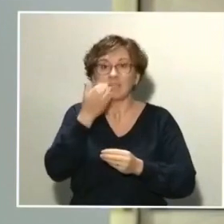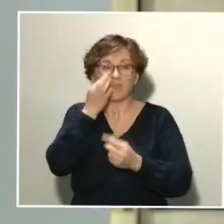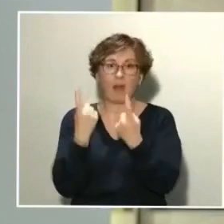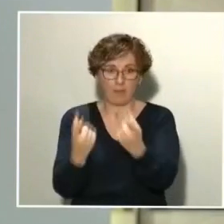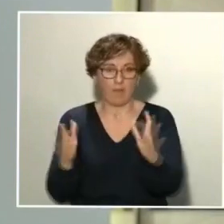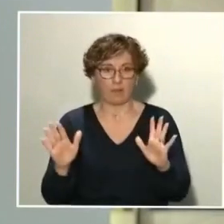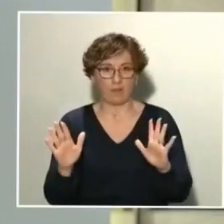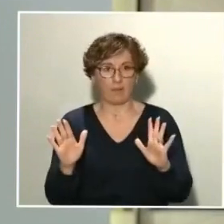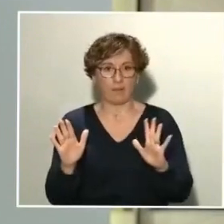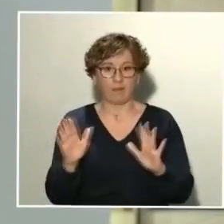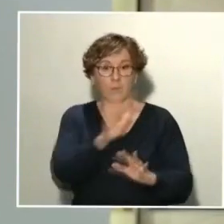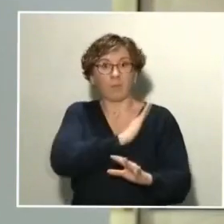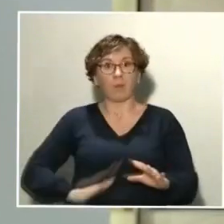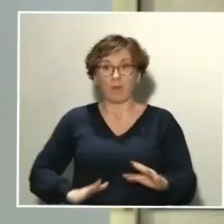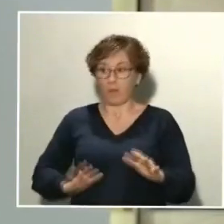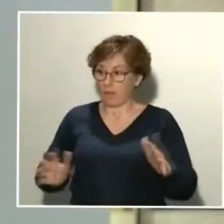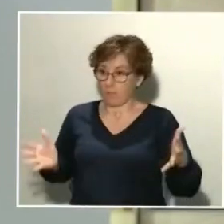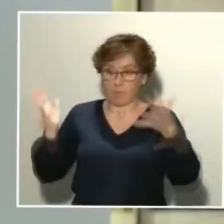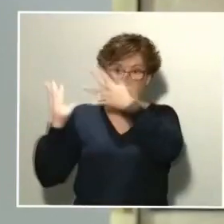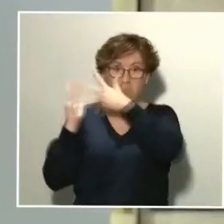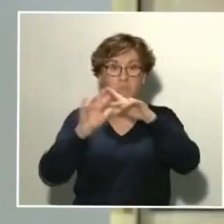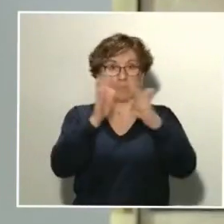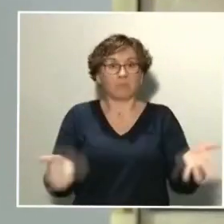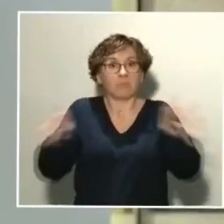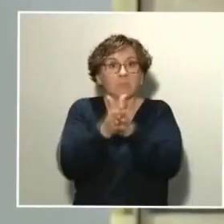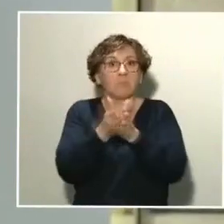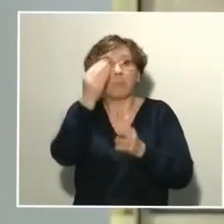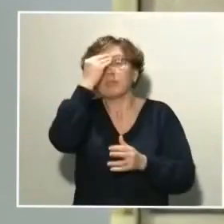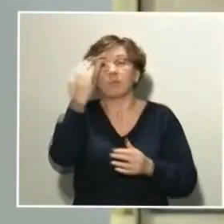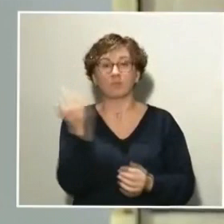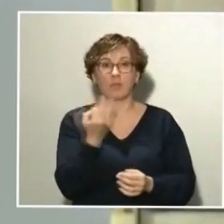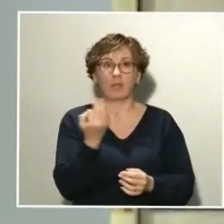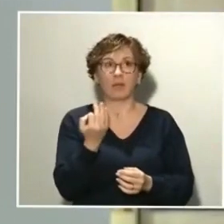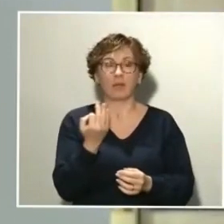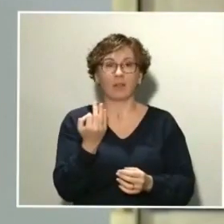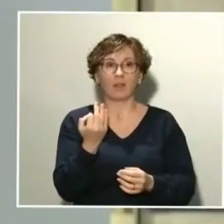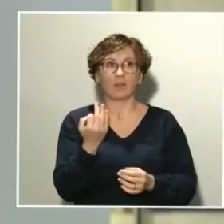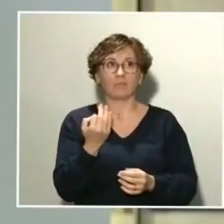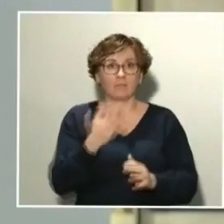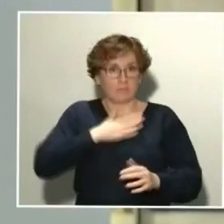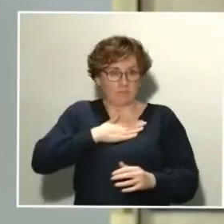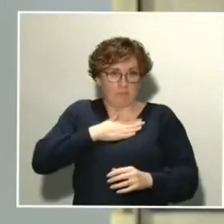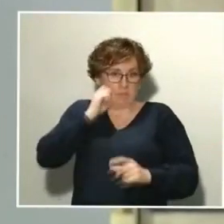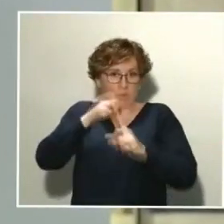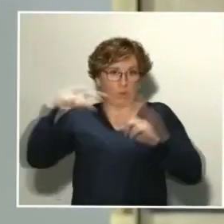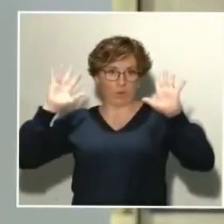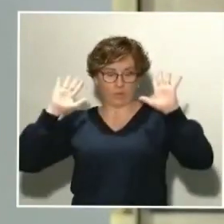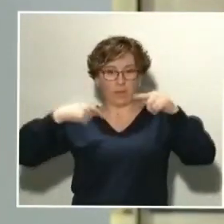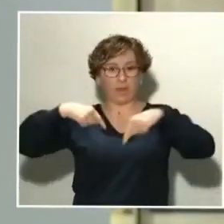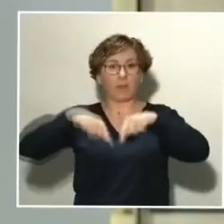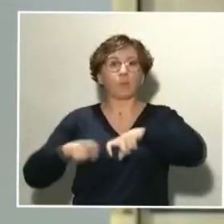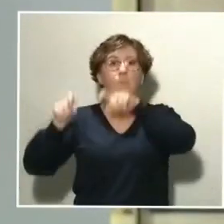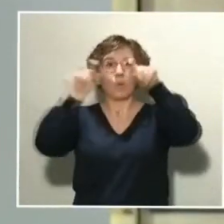balance que hacemos hasta el momento es que, por lo menos desde el punto de vista de la movilidad, las condiciones